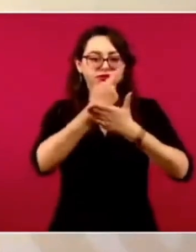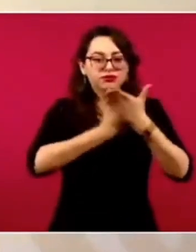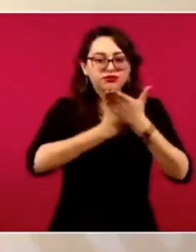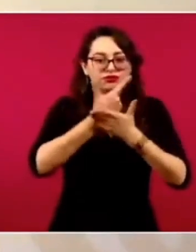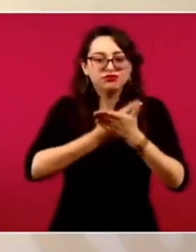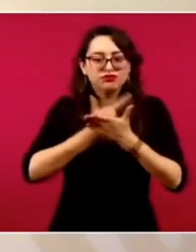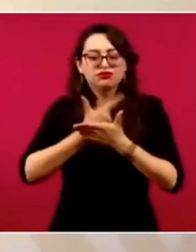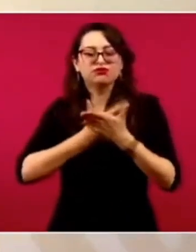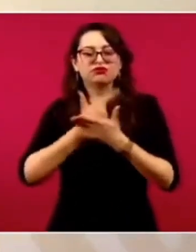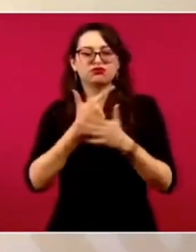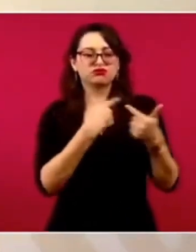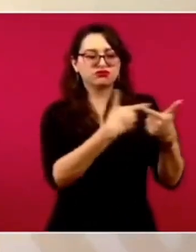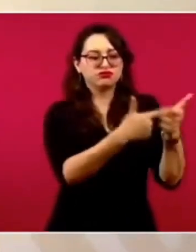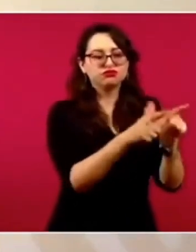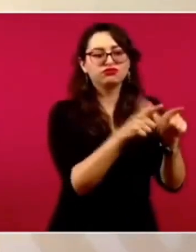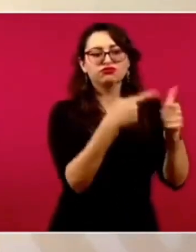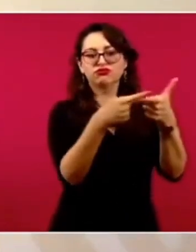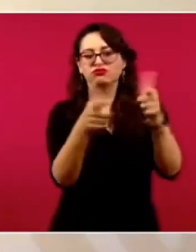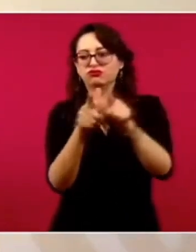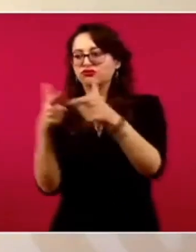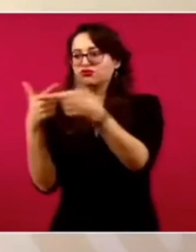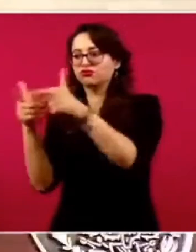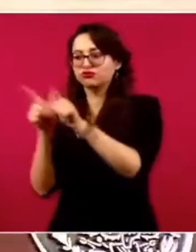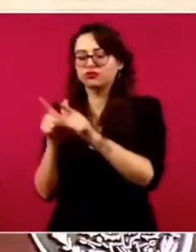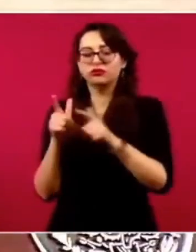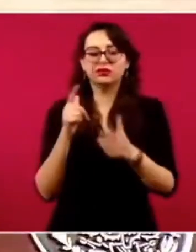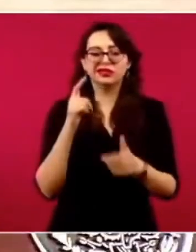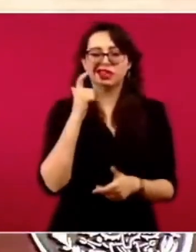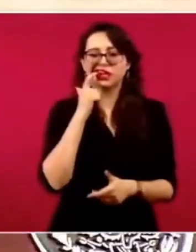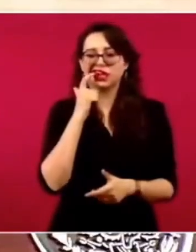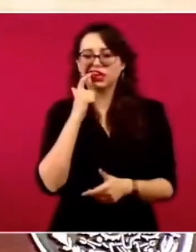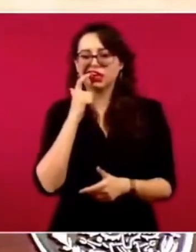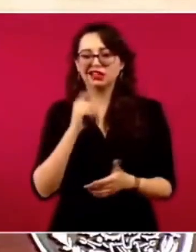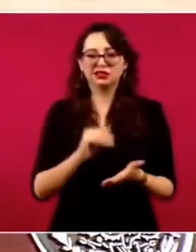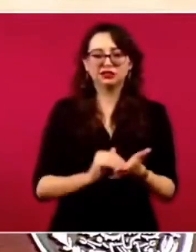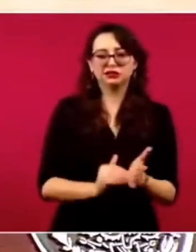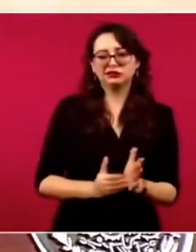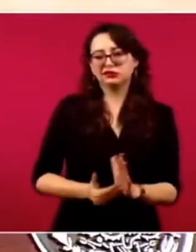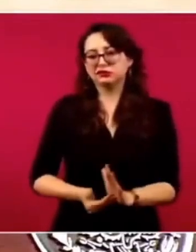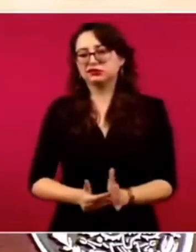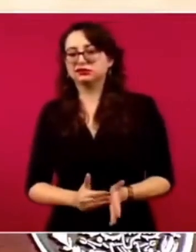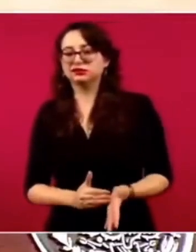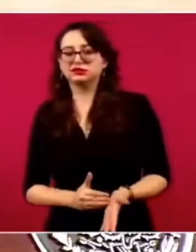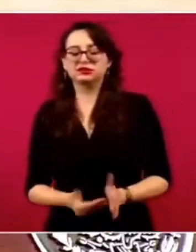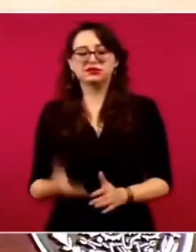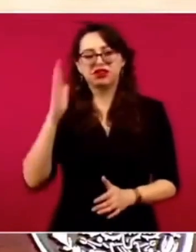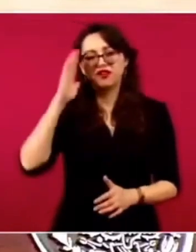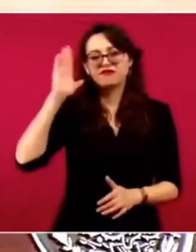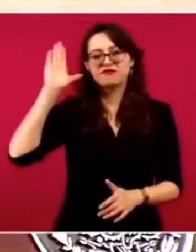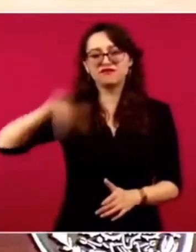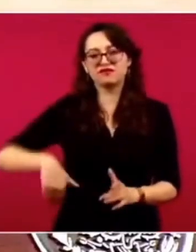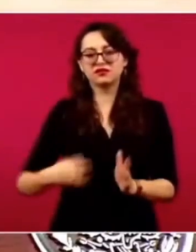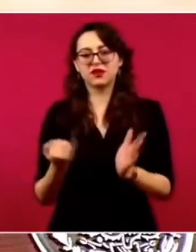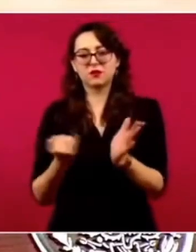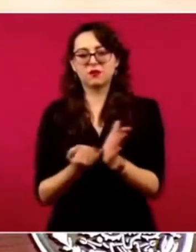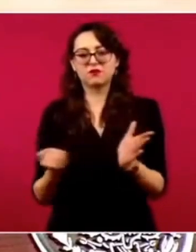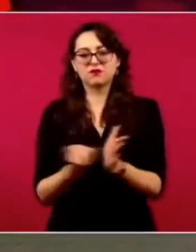cometer fraudes fiscales.